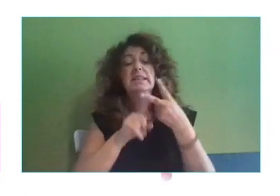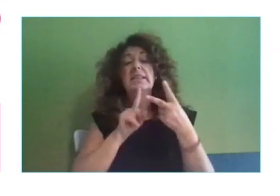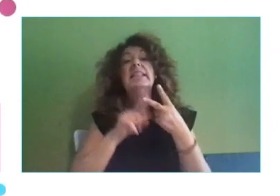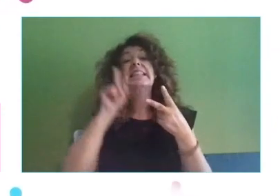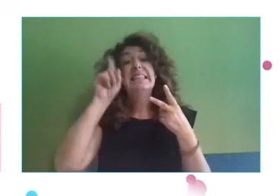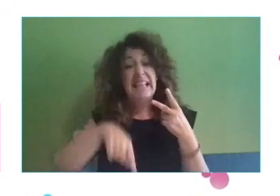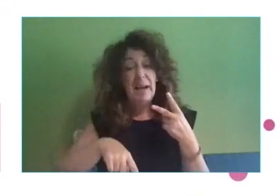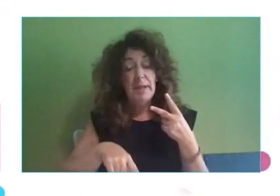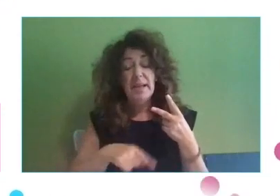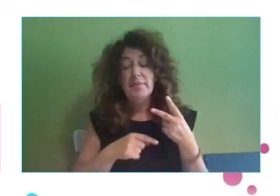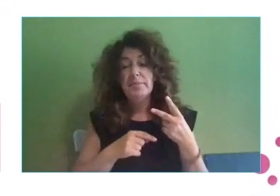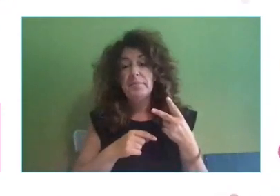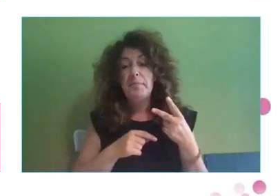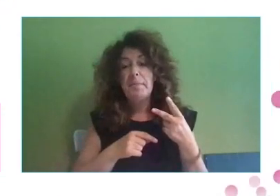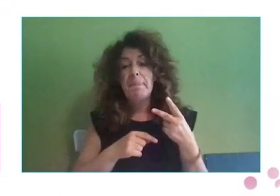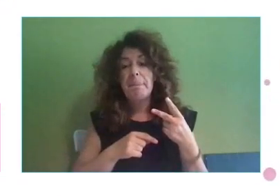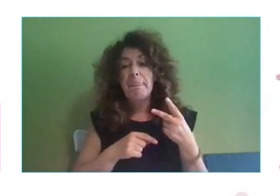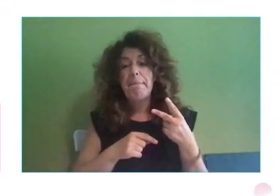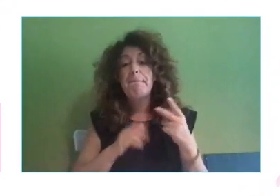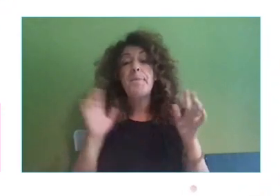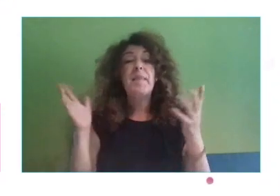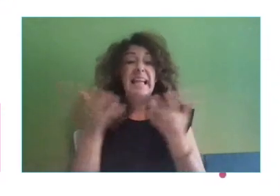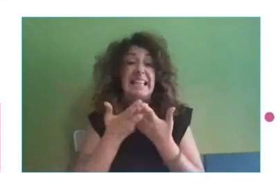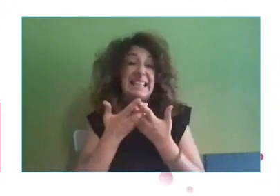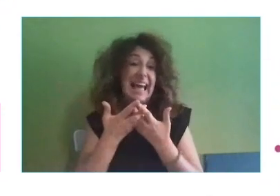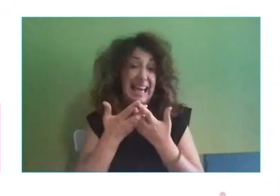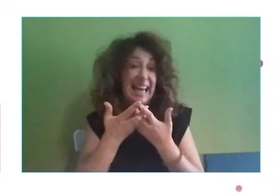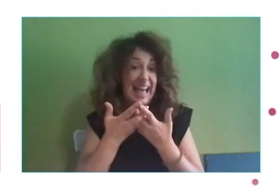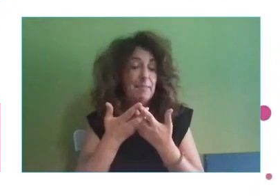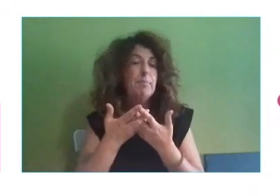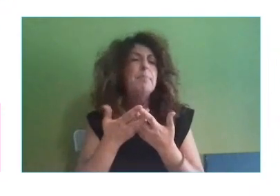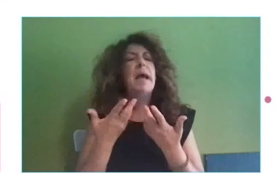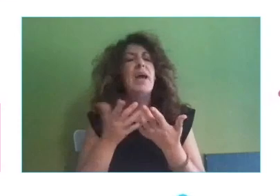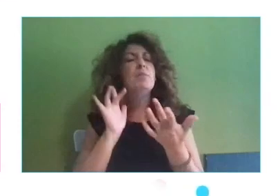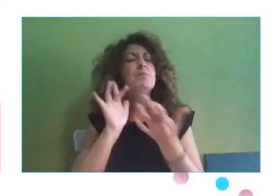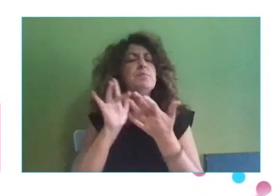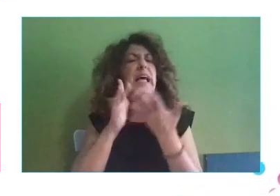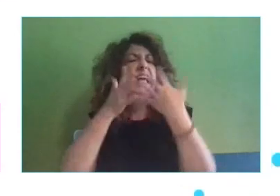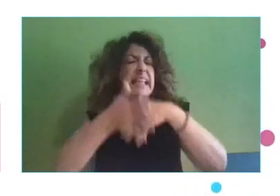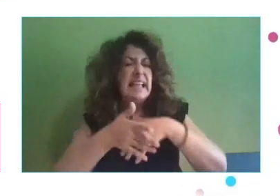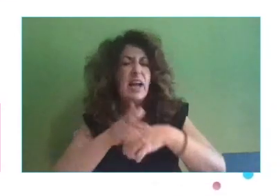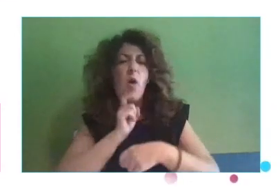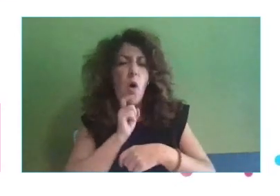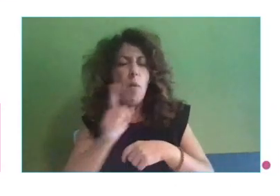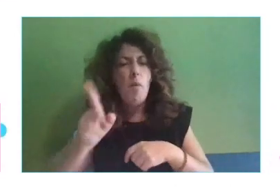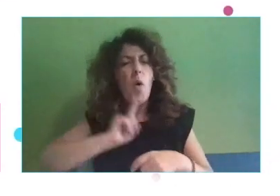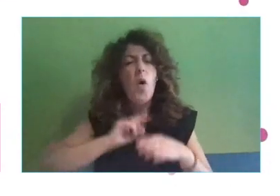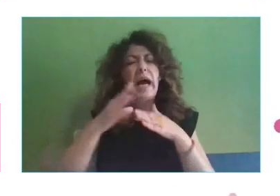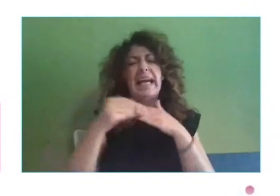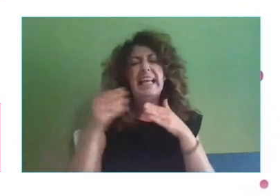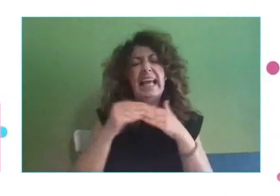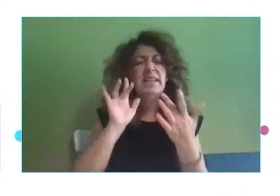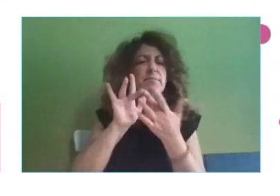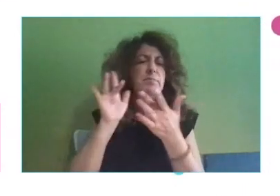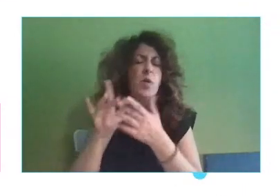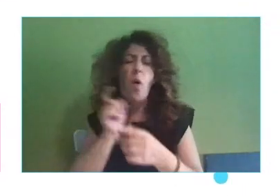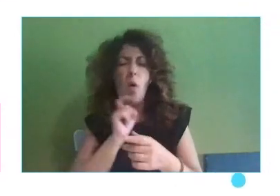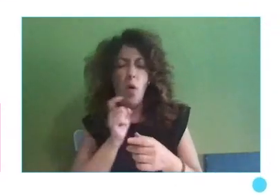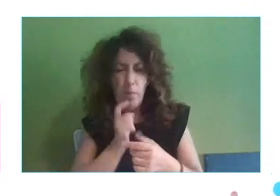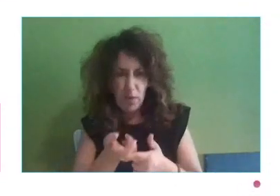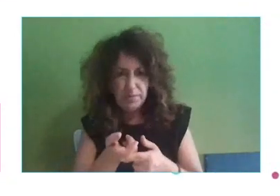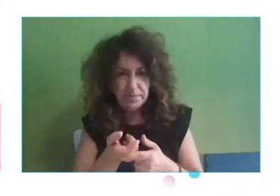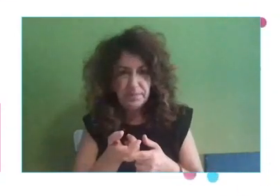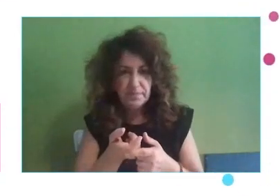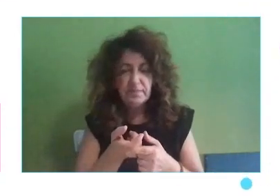la interacción. ¿Cómo interactúo con mis clientes, con mis posibles nuevos clientes o los leads que se van